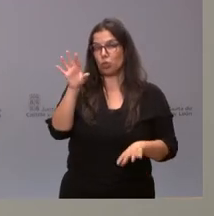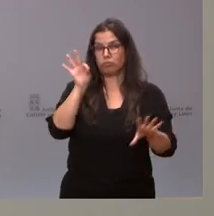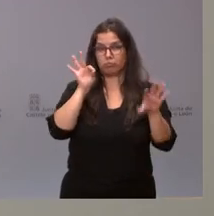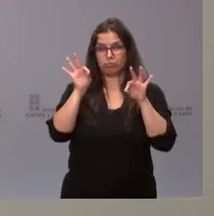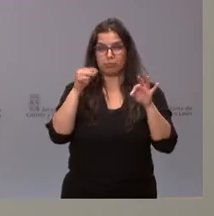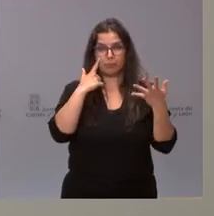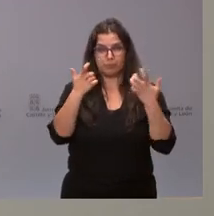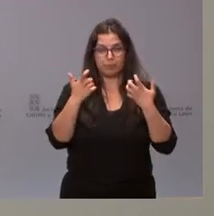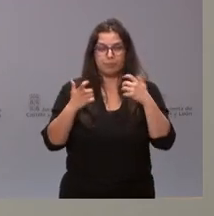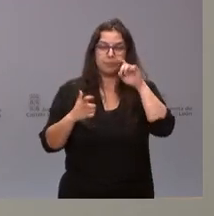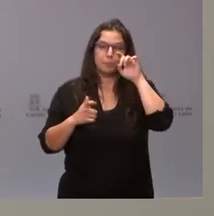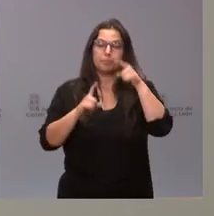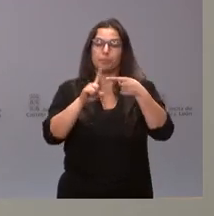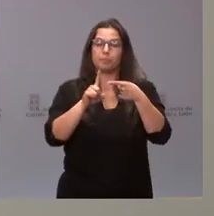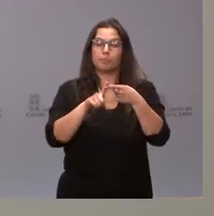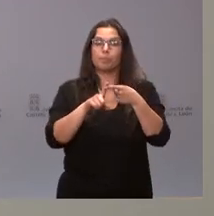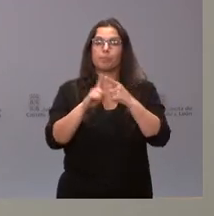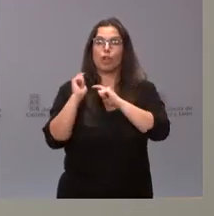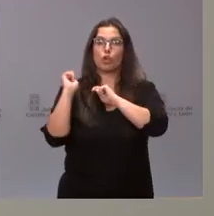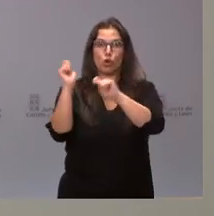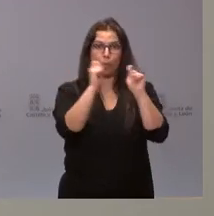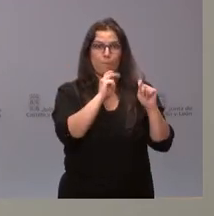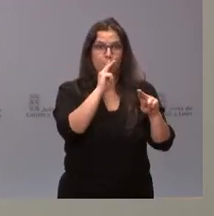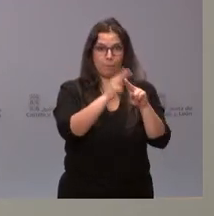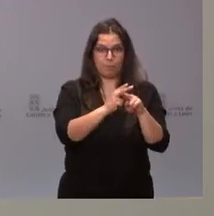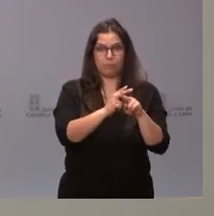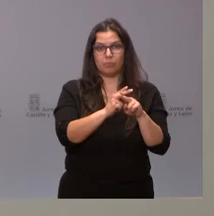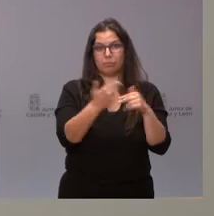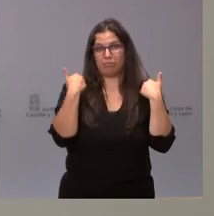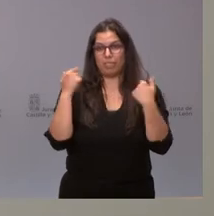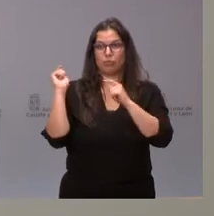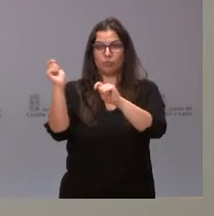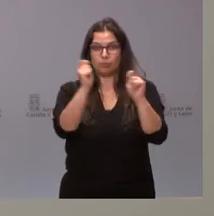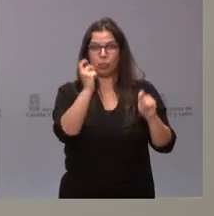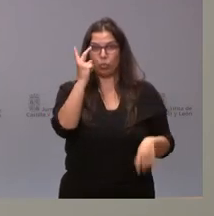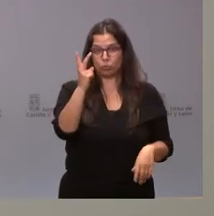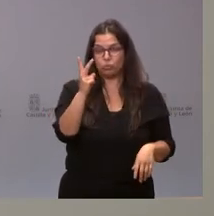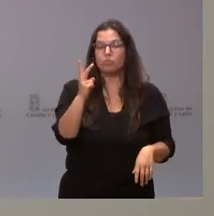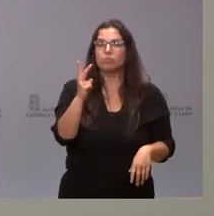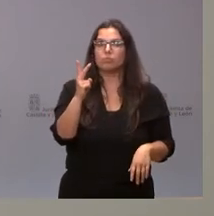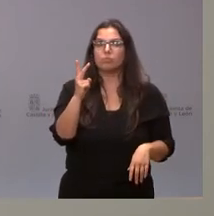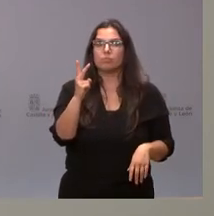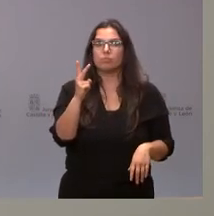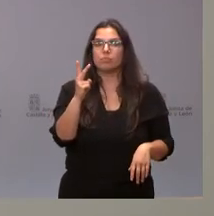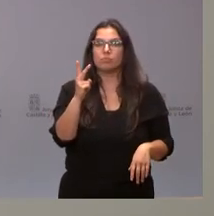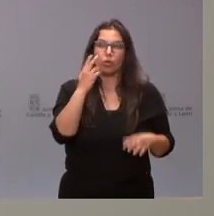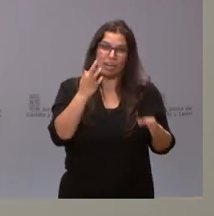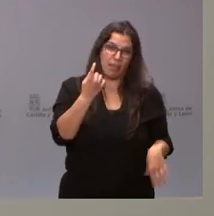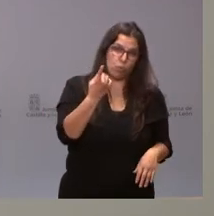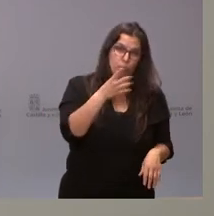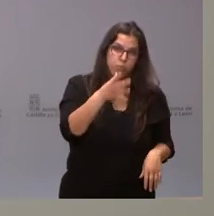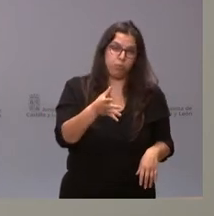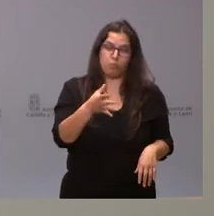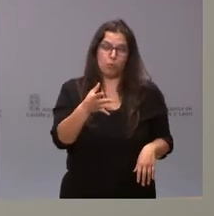en el ámbito de los nombramientos, dos nombramientos, que en realidad es solo uno, porque